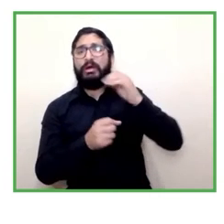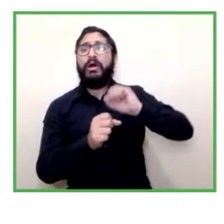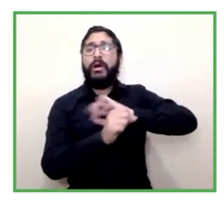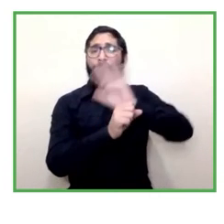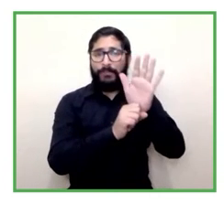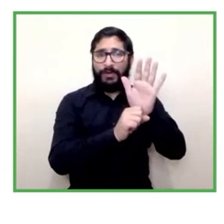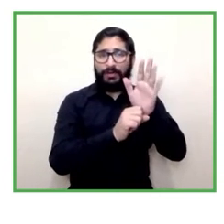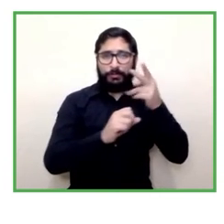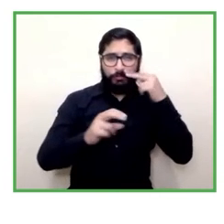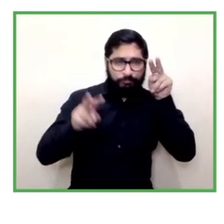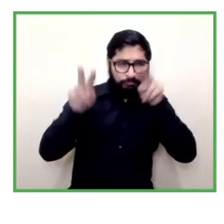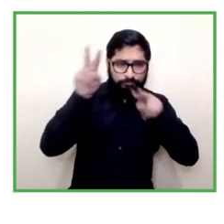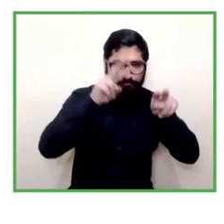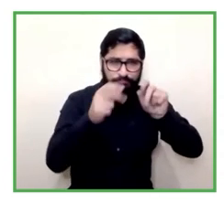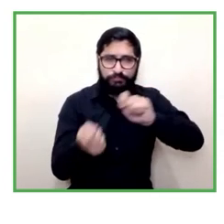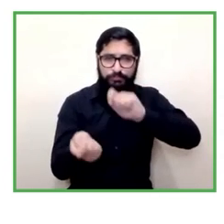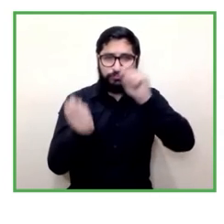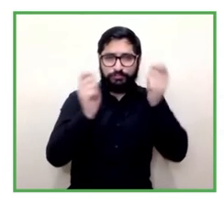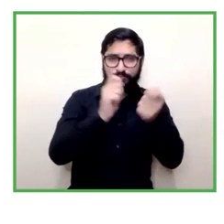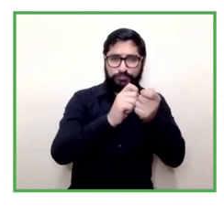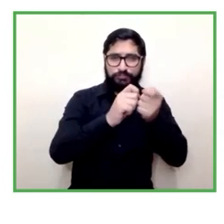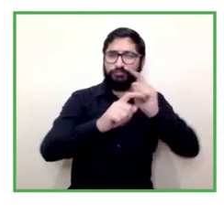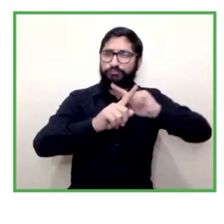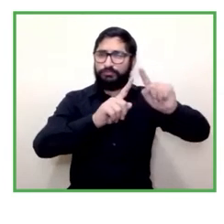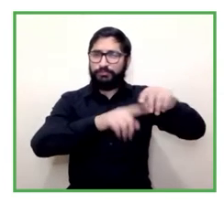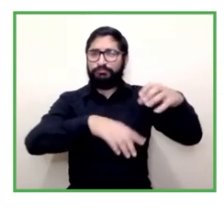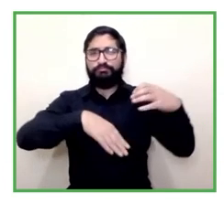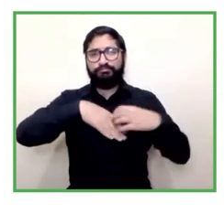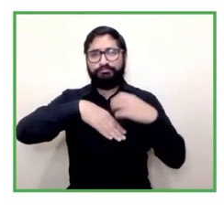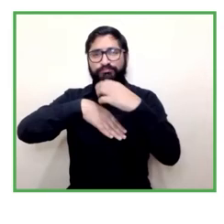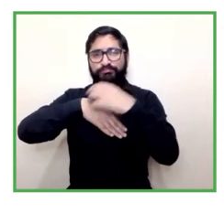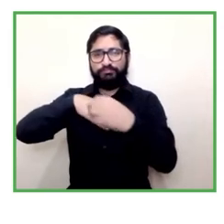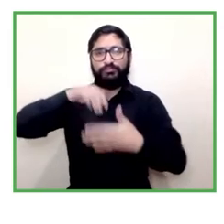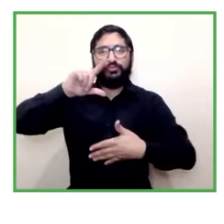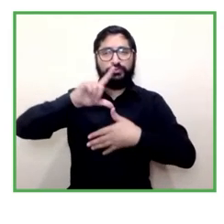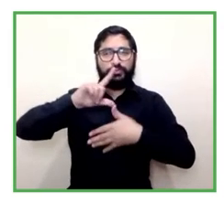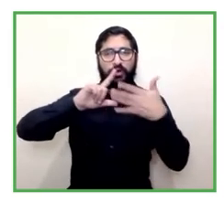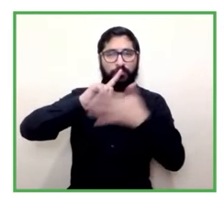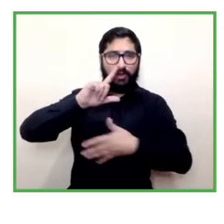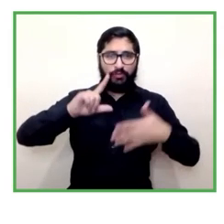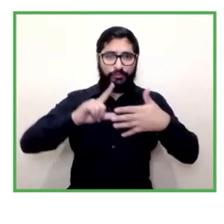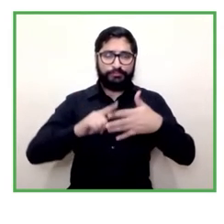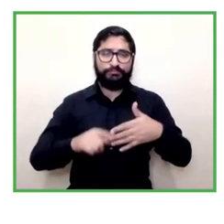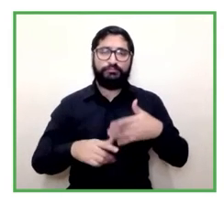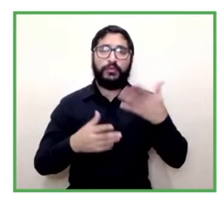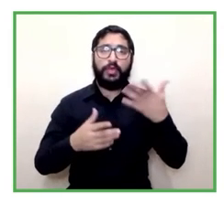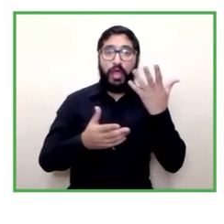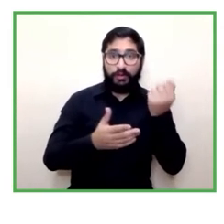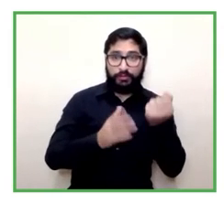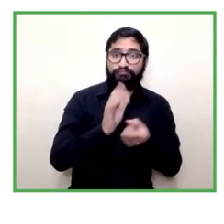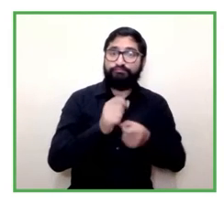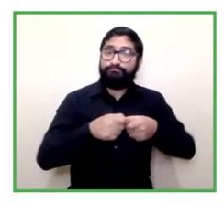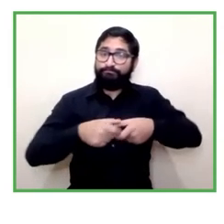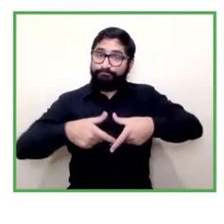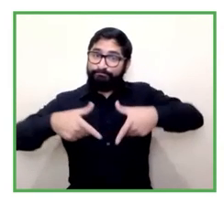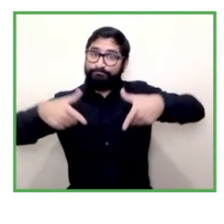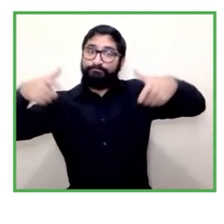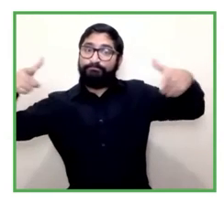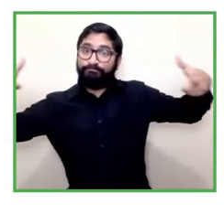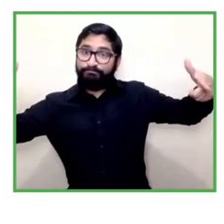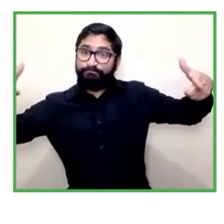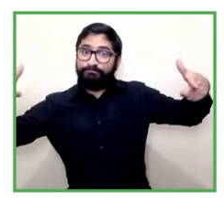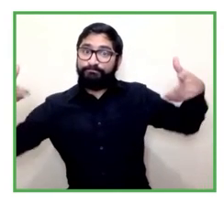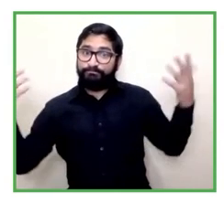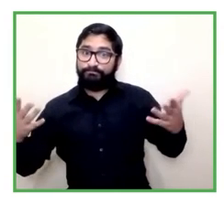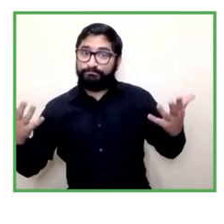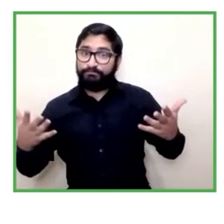toda la región y que se acentuó los grados crecientes de informalidad y de protección social producto de